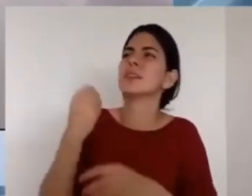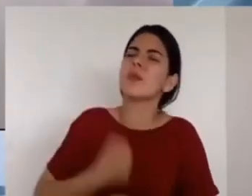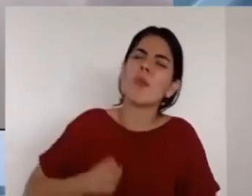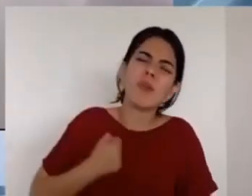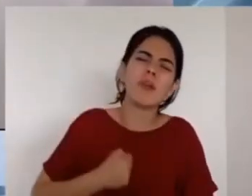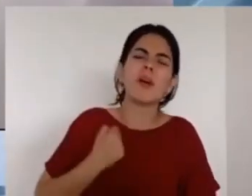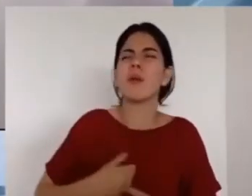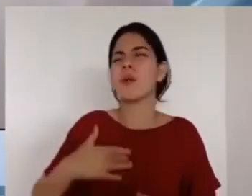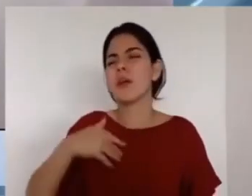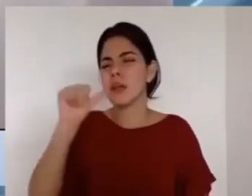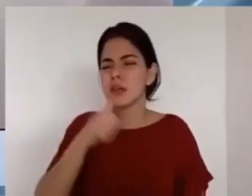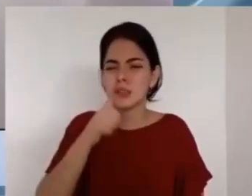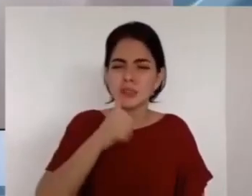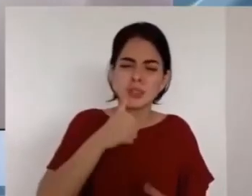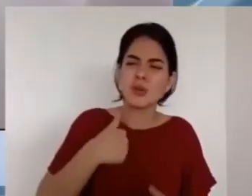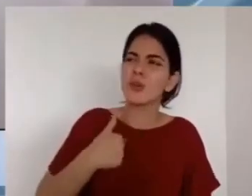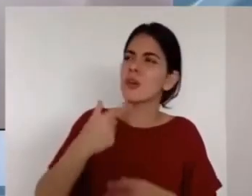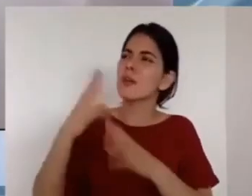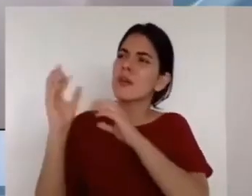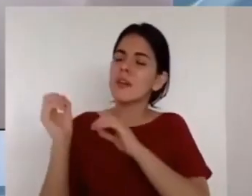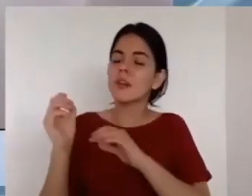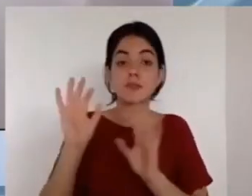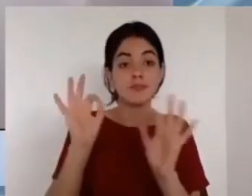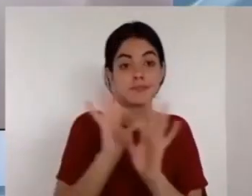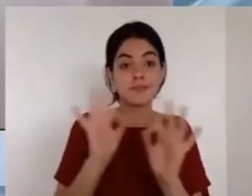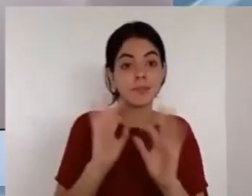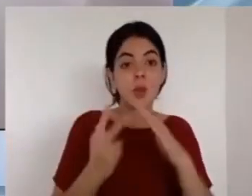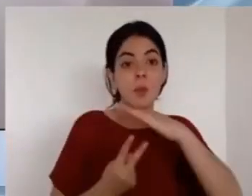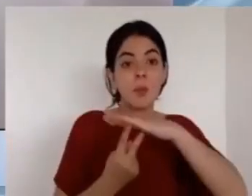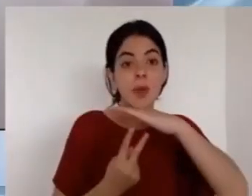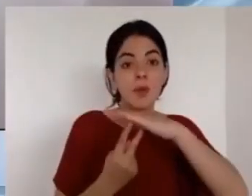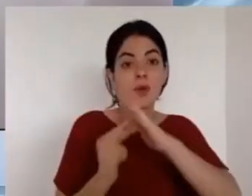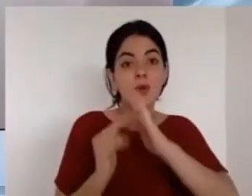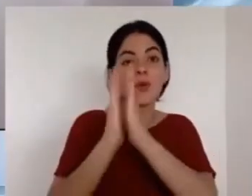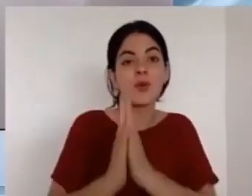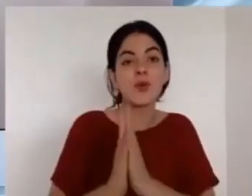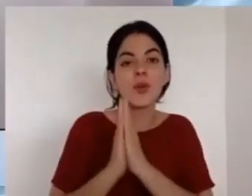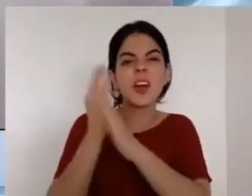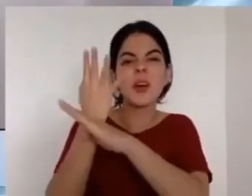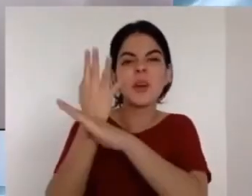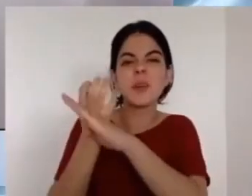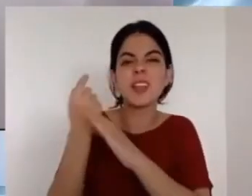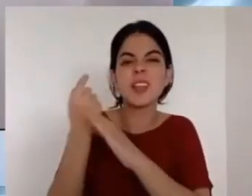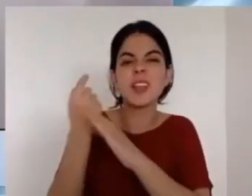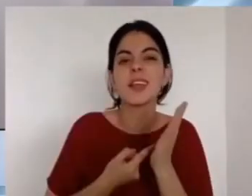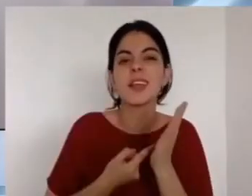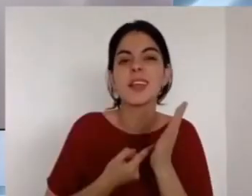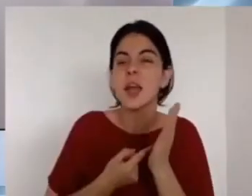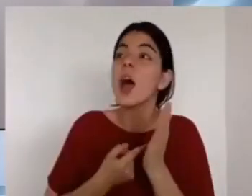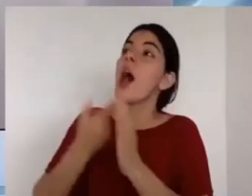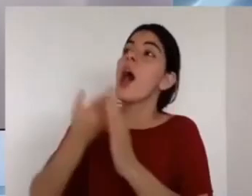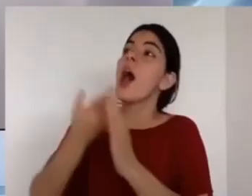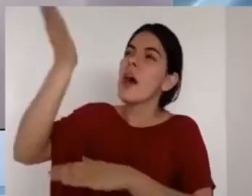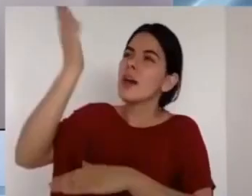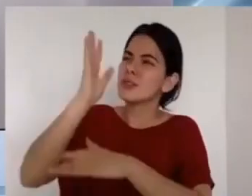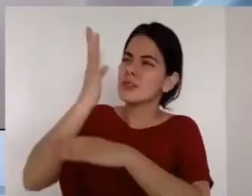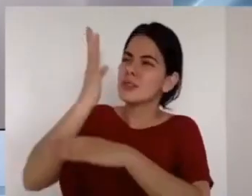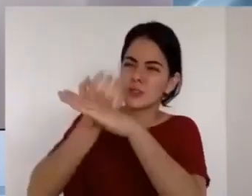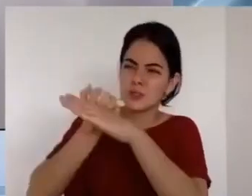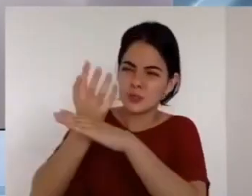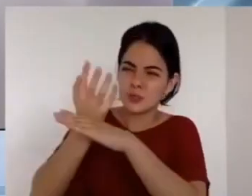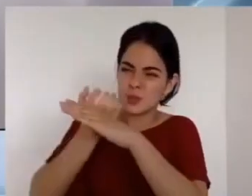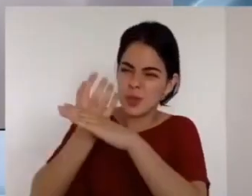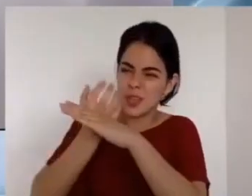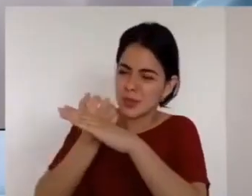de su misión más que de su condición a veces nosotros nos fijamos más en nuestra